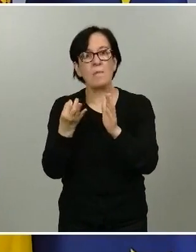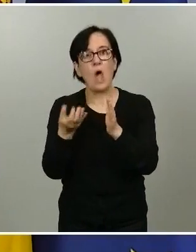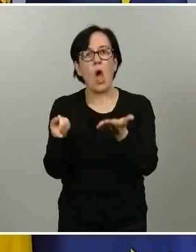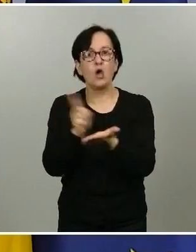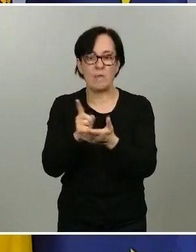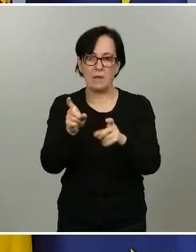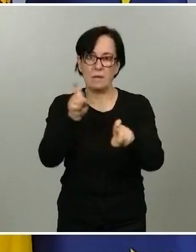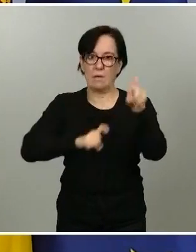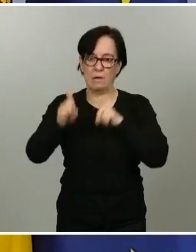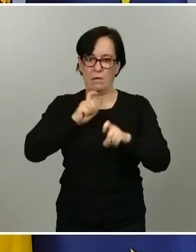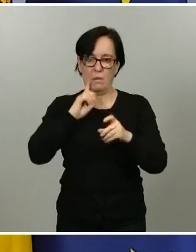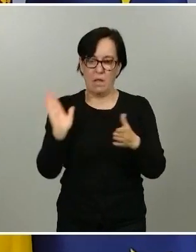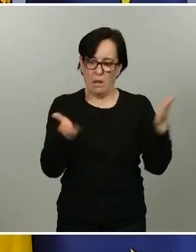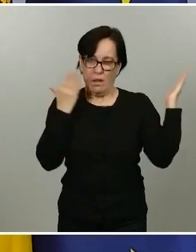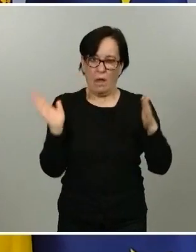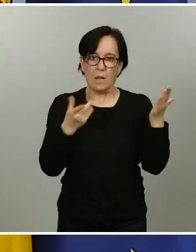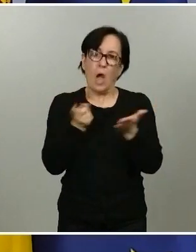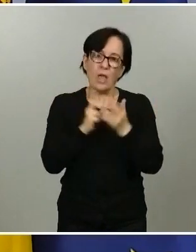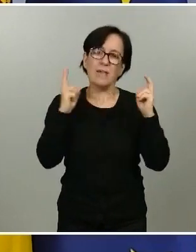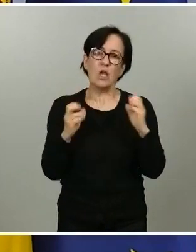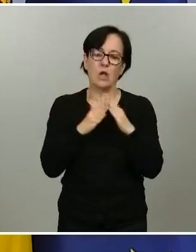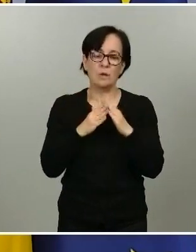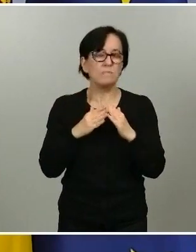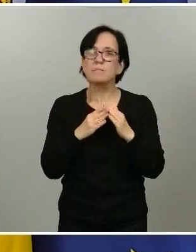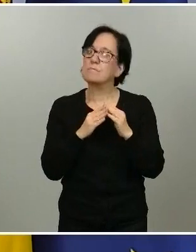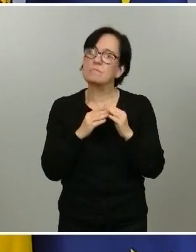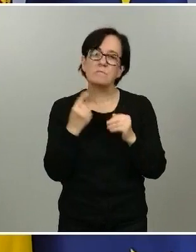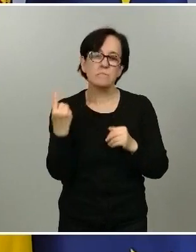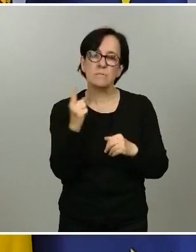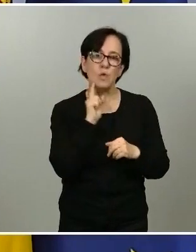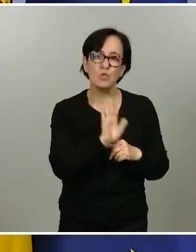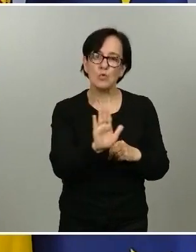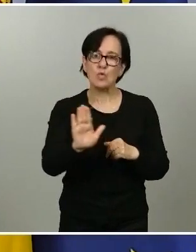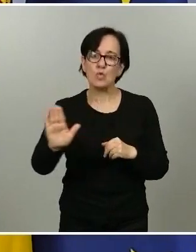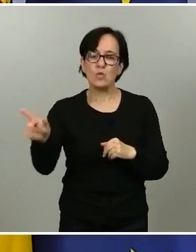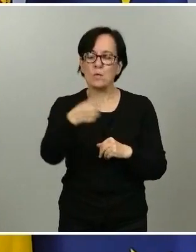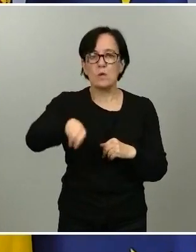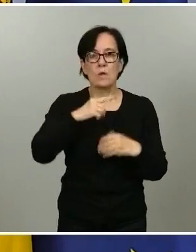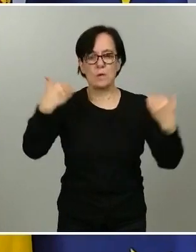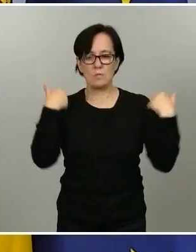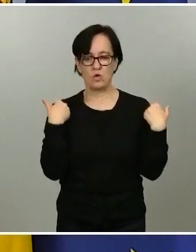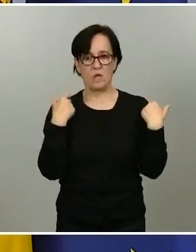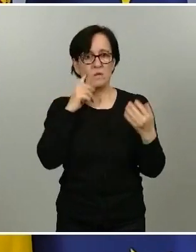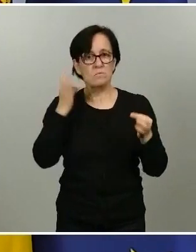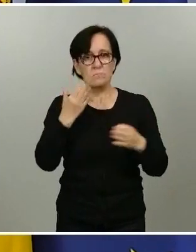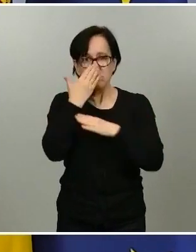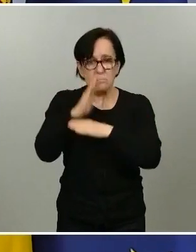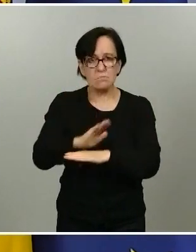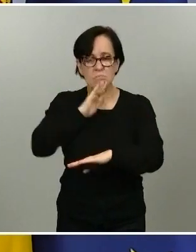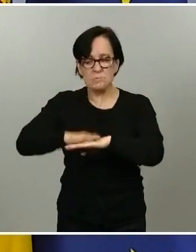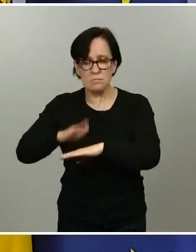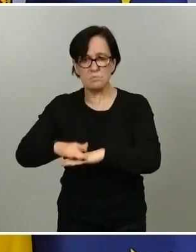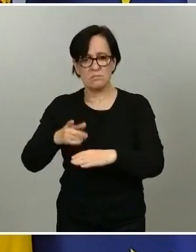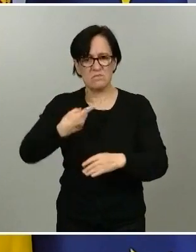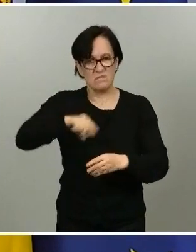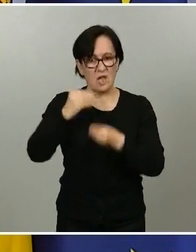de confinamiento, es la responsabilidad individual. El que nos comportemos todos, como hemos venido haciendo, por otra parte, de una forma ejemplar hasta ahora,